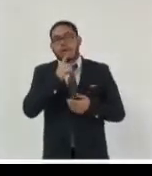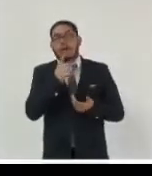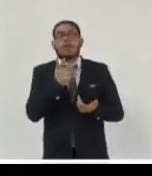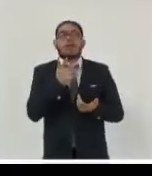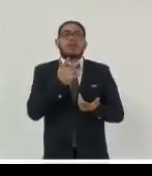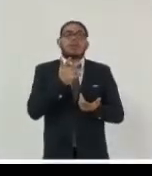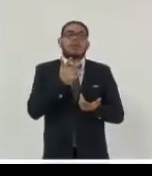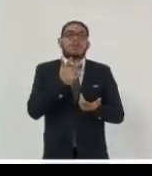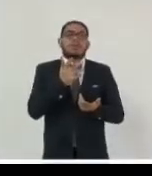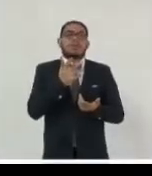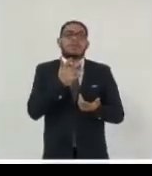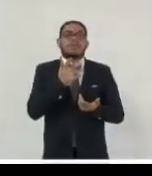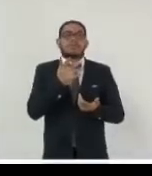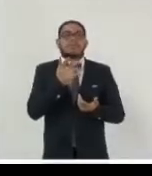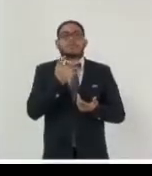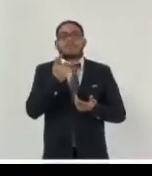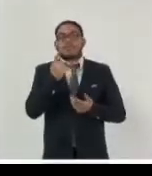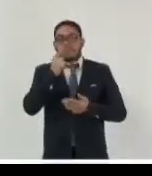documentamos